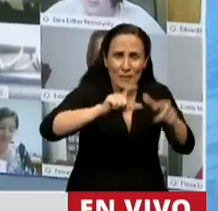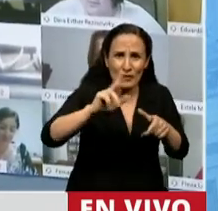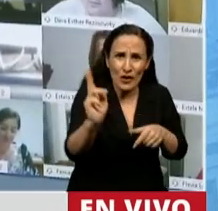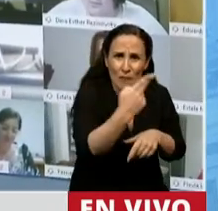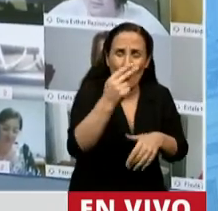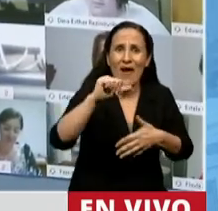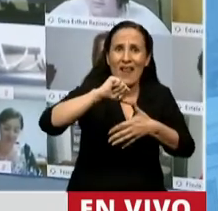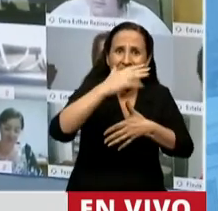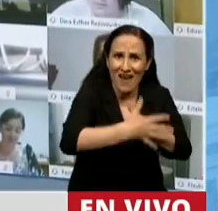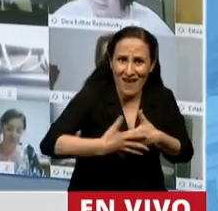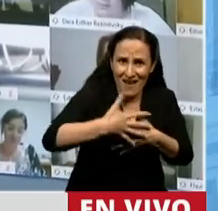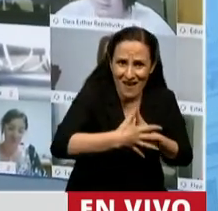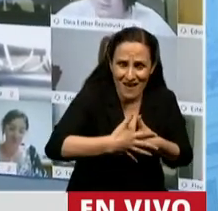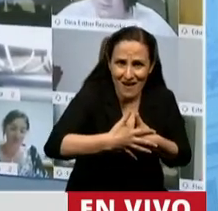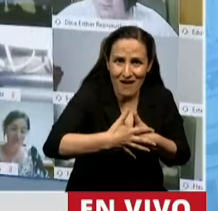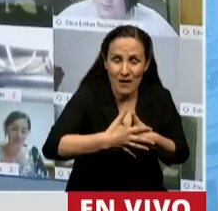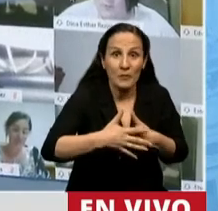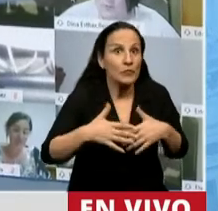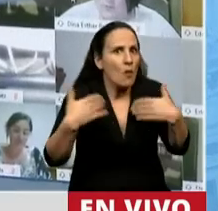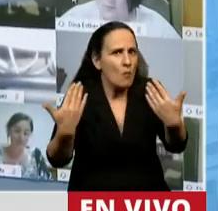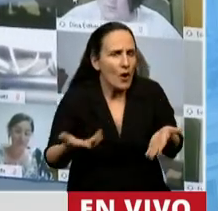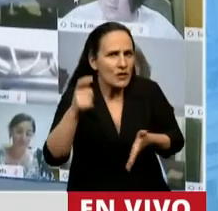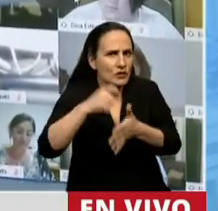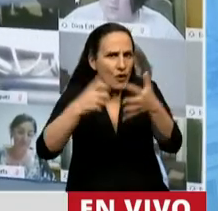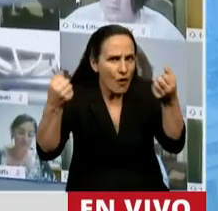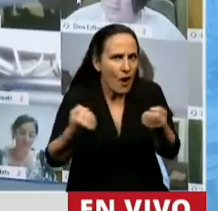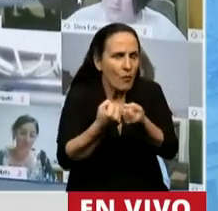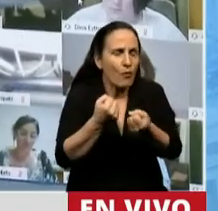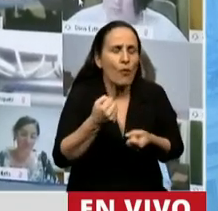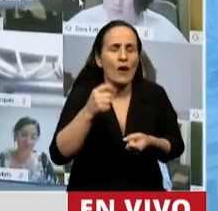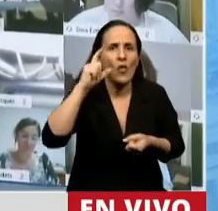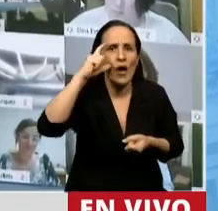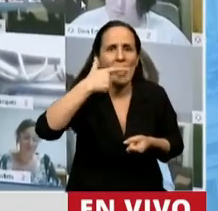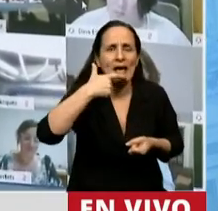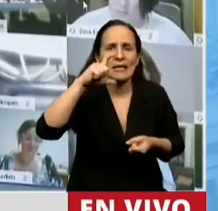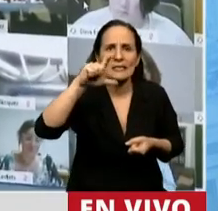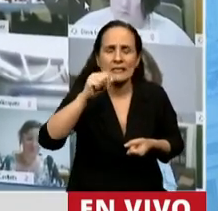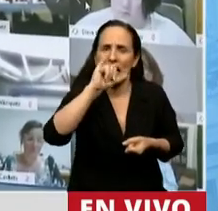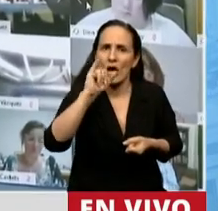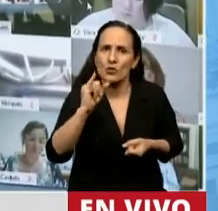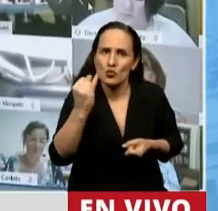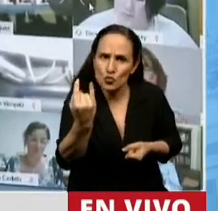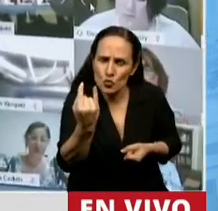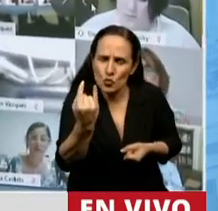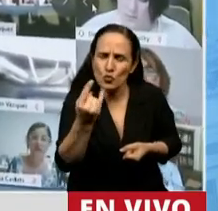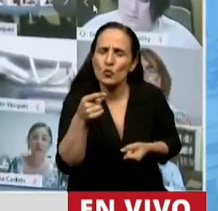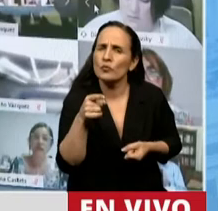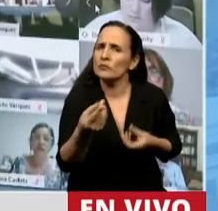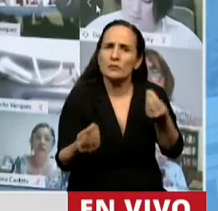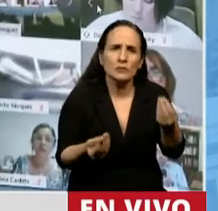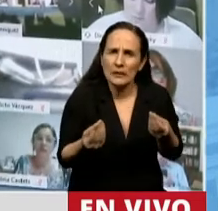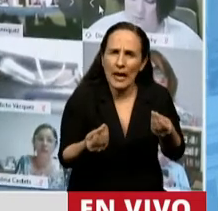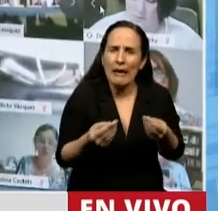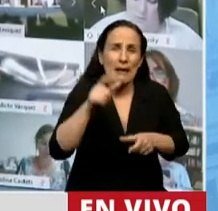este sentido que el tratado de Escazú que hoy estamos ratificando obliga a todos los